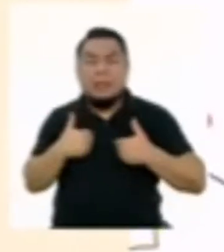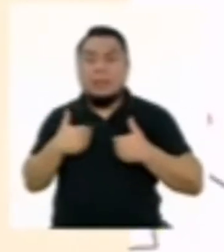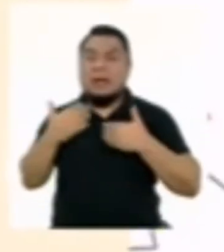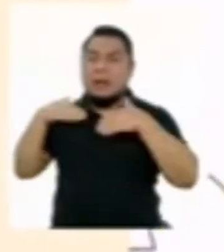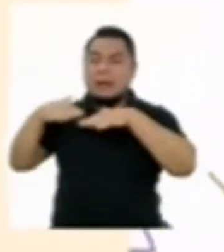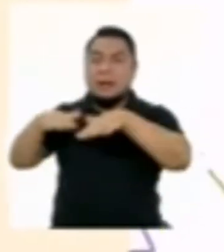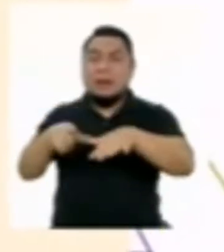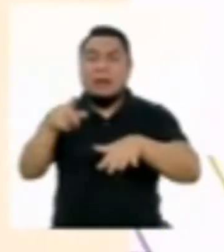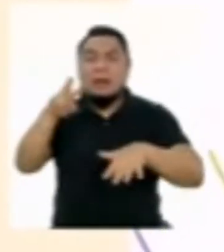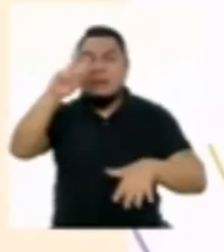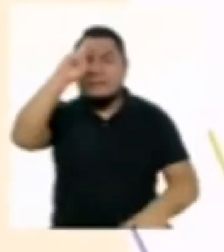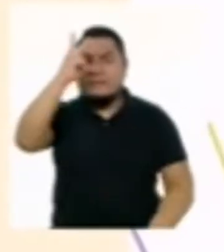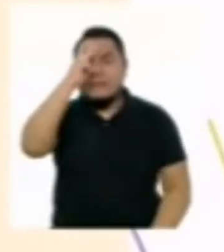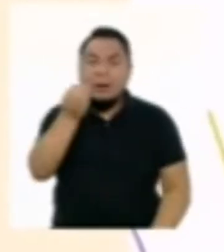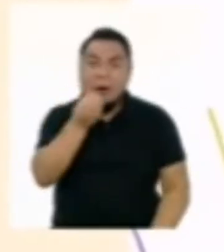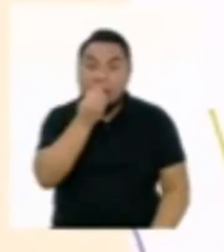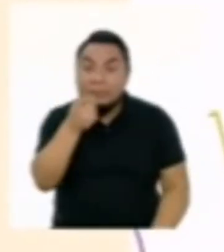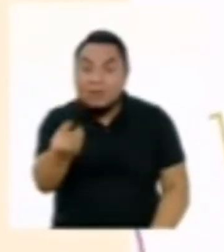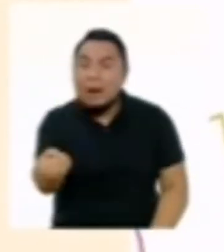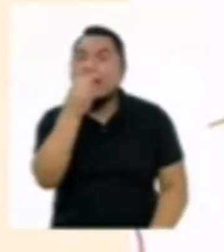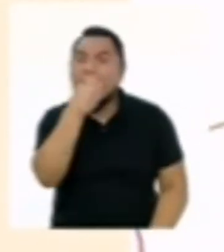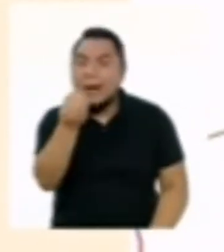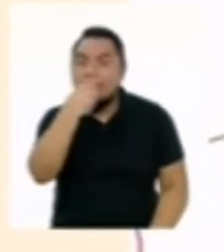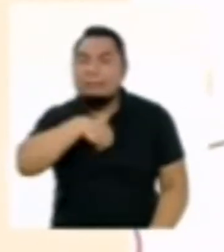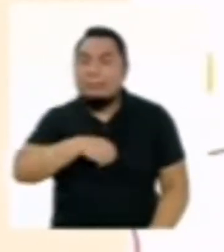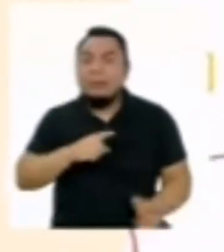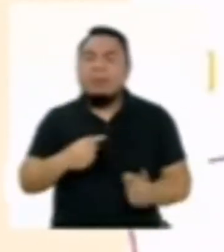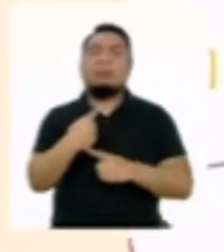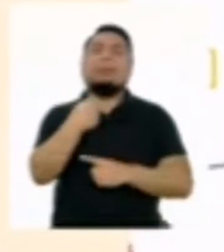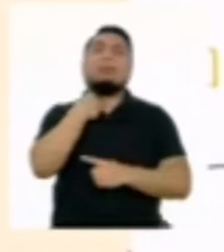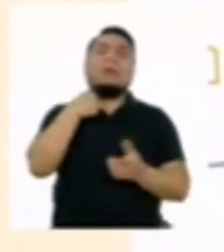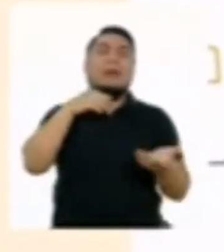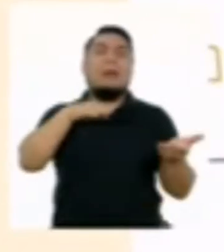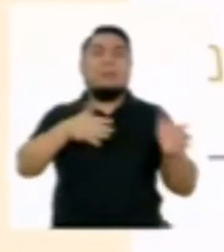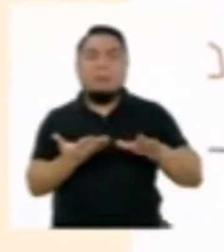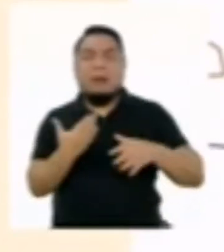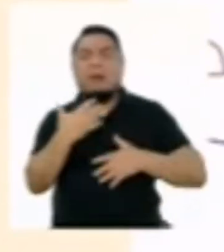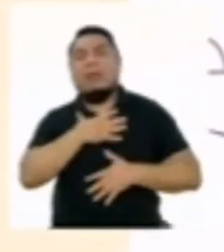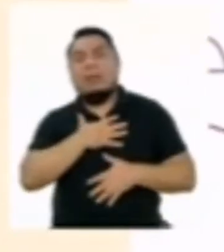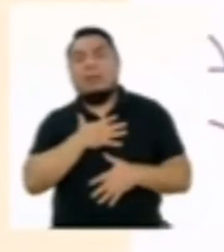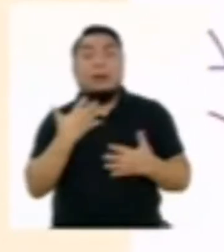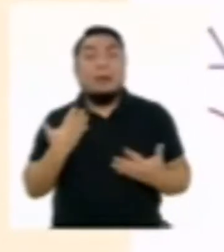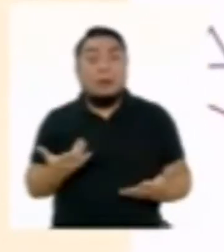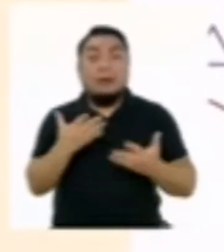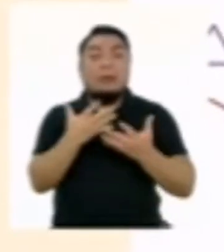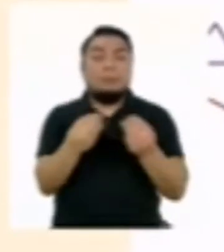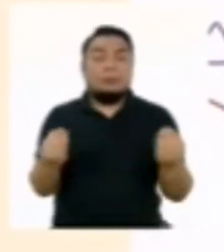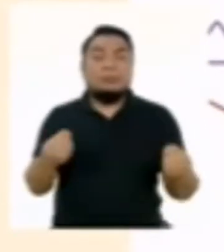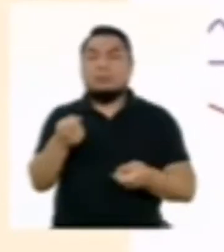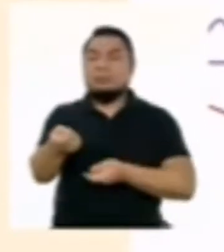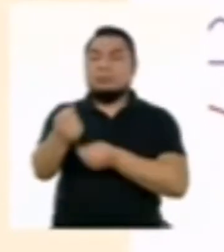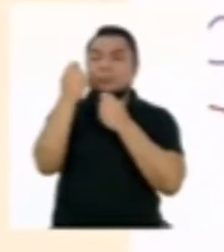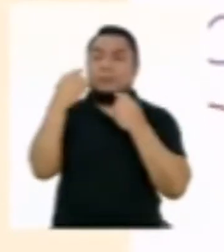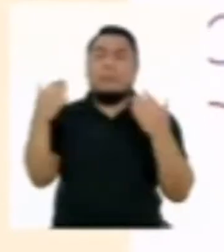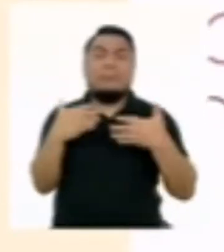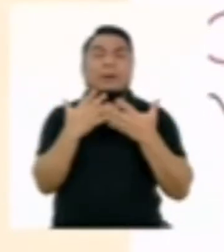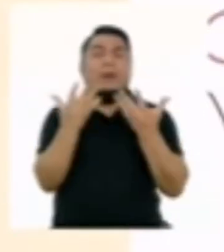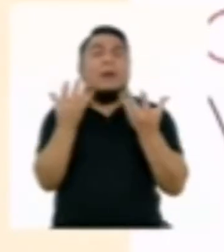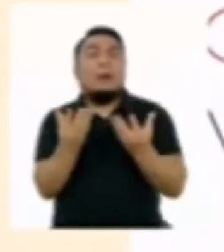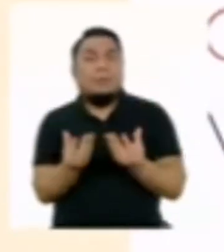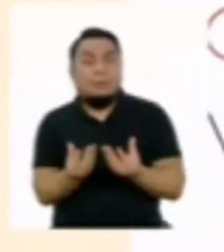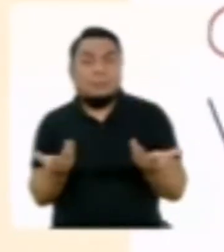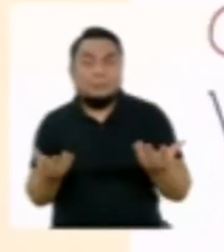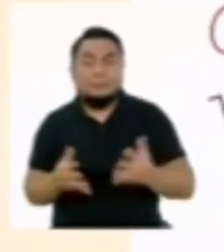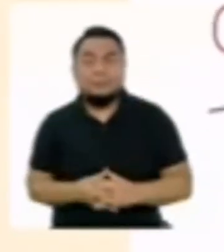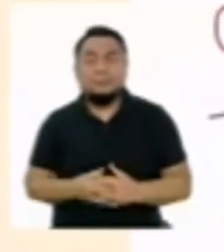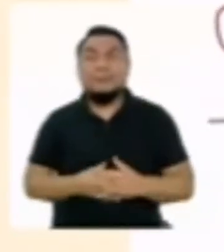plásticos que hay en el mar con alimento y se envenenan. Asimismo, esto causa que los recursos pesqueros desaparezcan o se